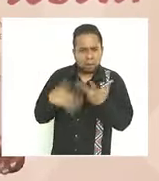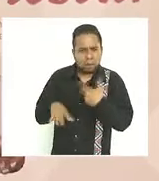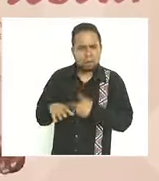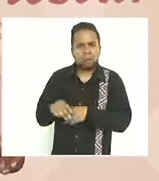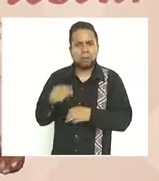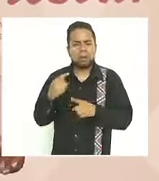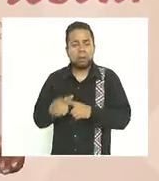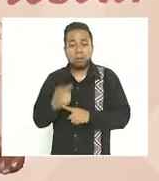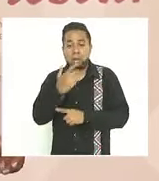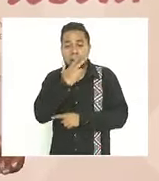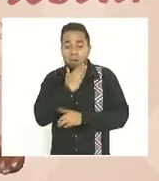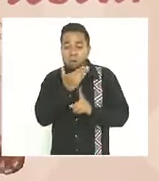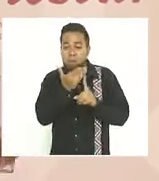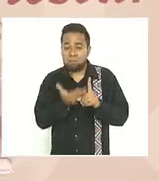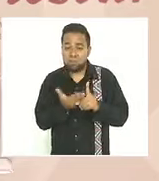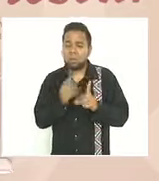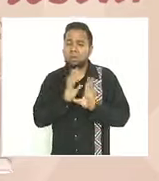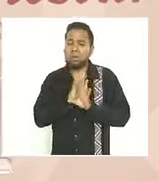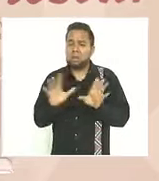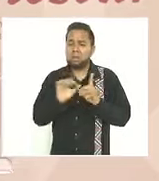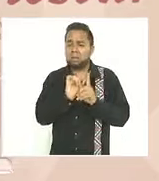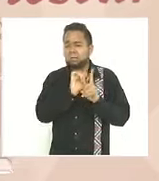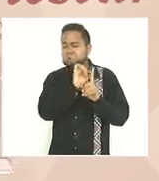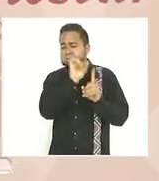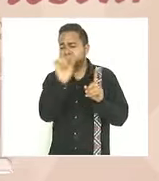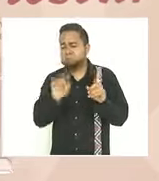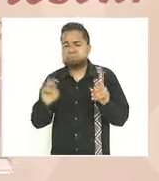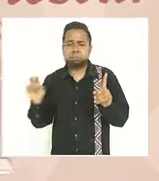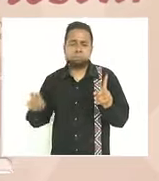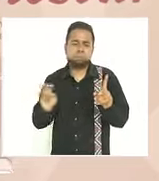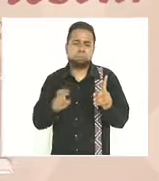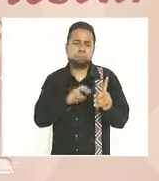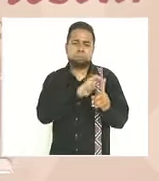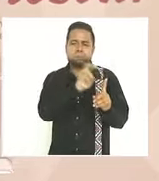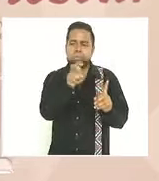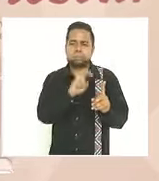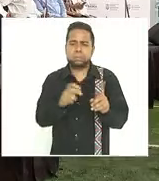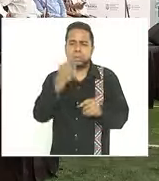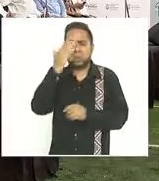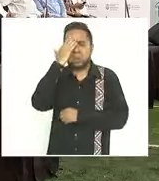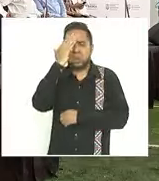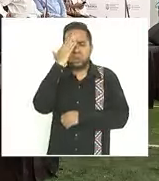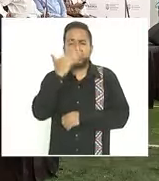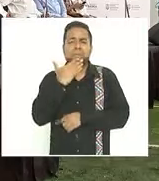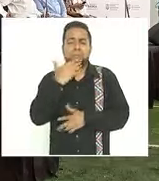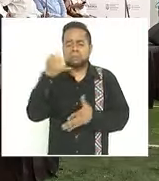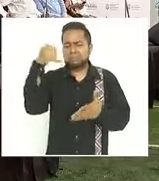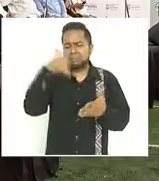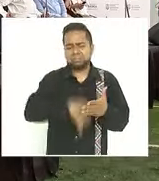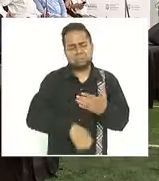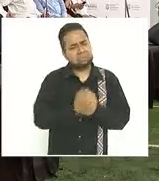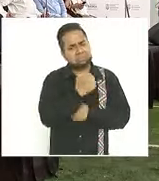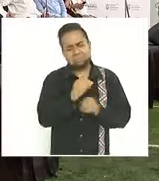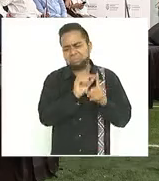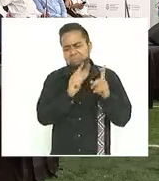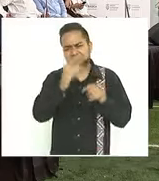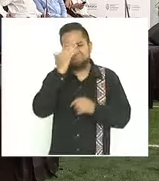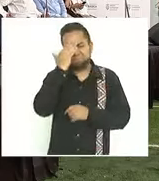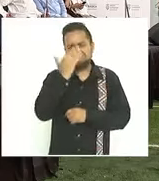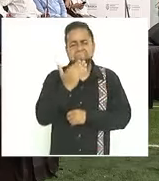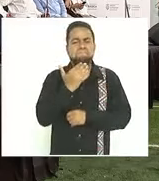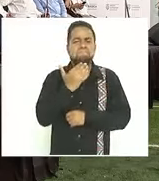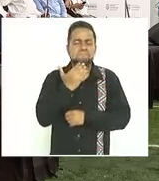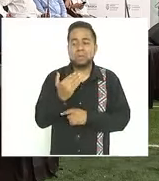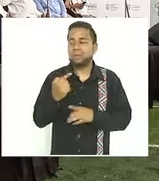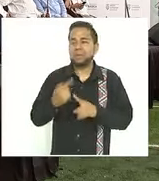que ha recorrido todo el país y que conoce profundamente a México nuestro